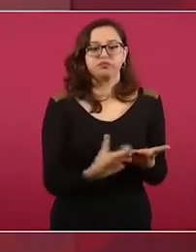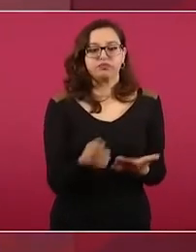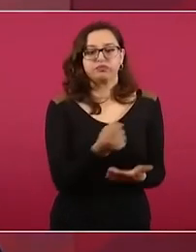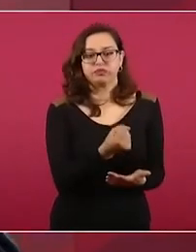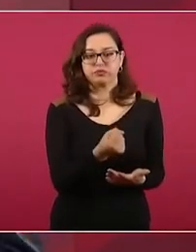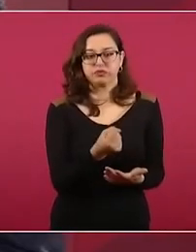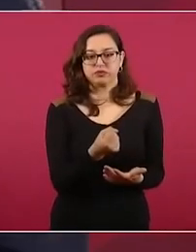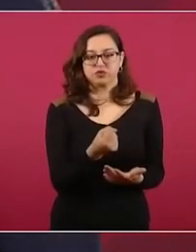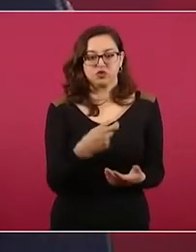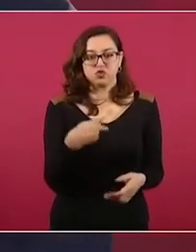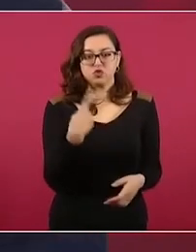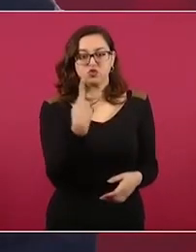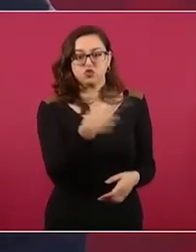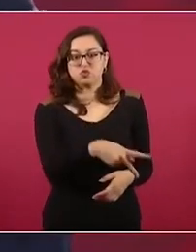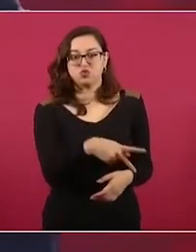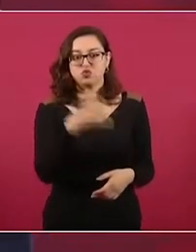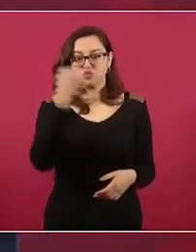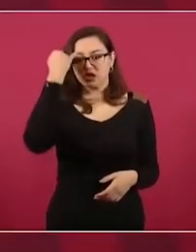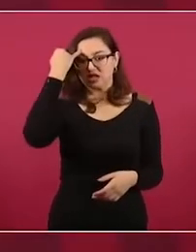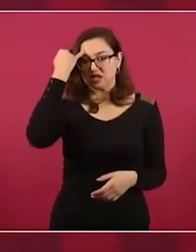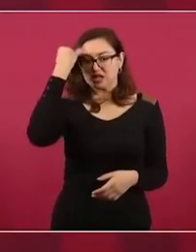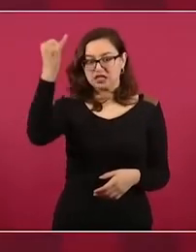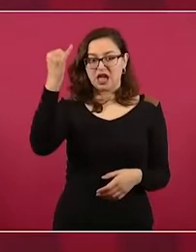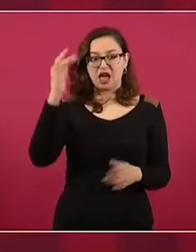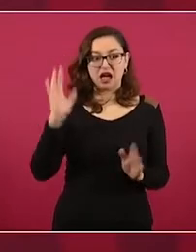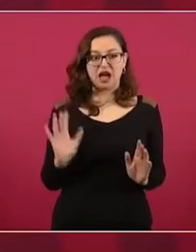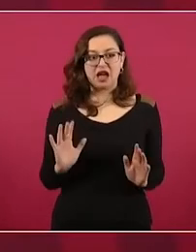a un gobernador.